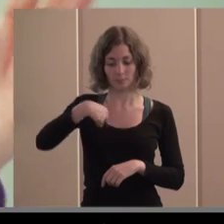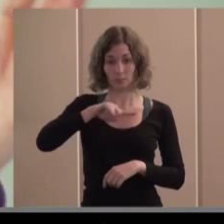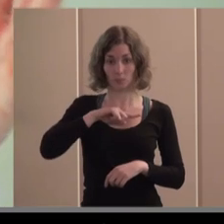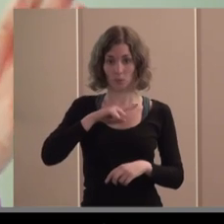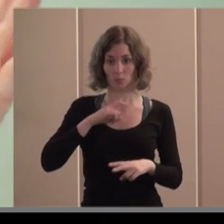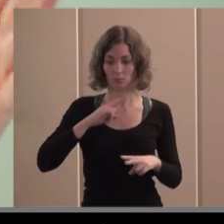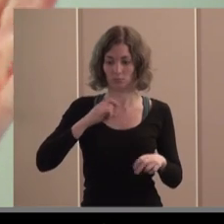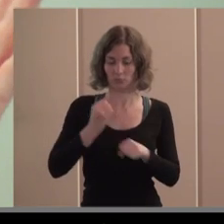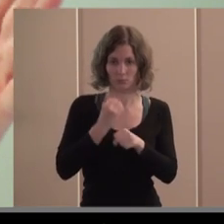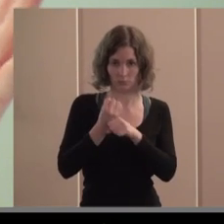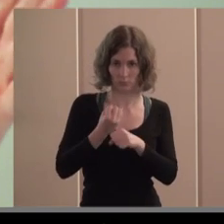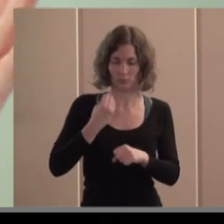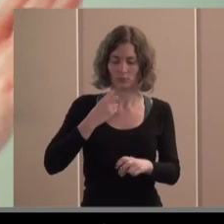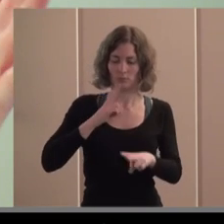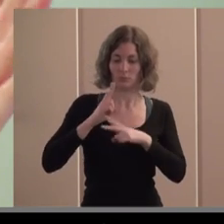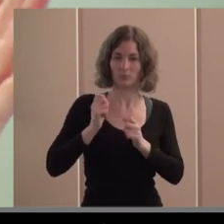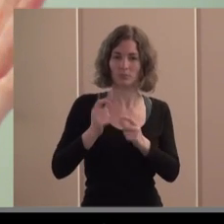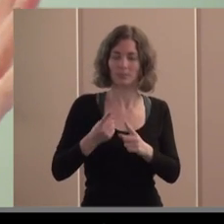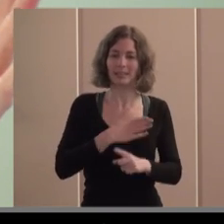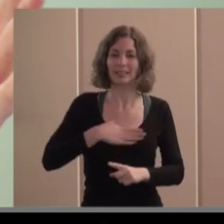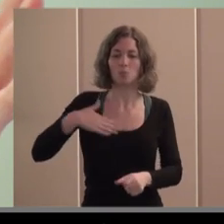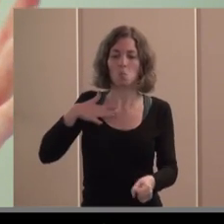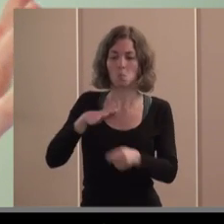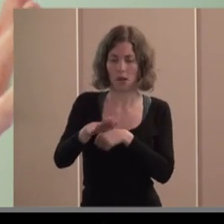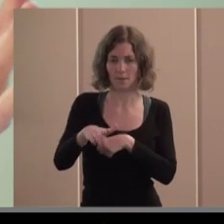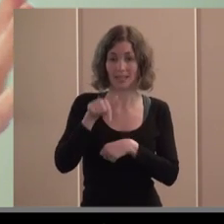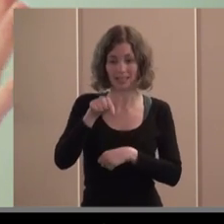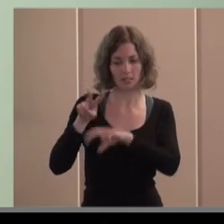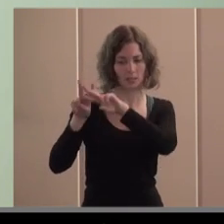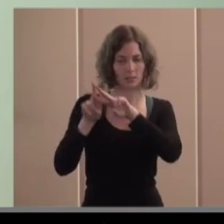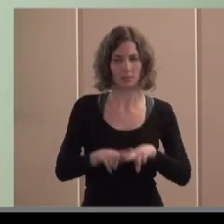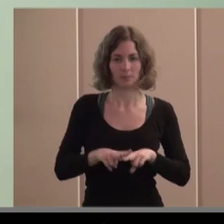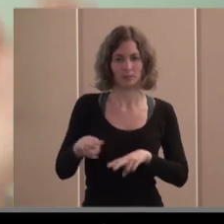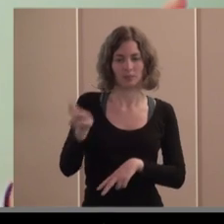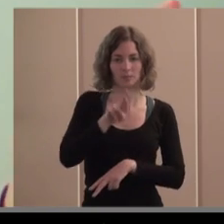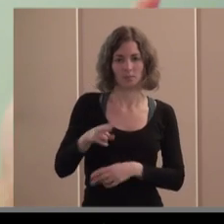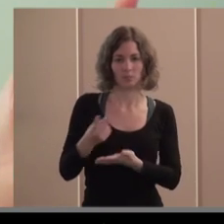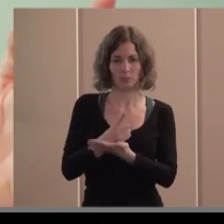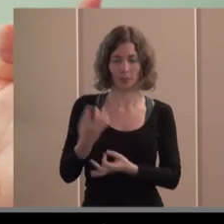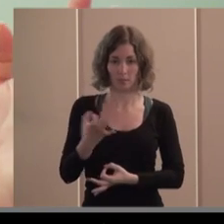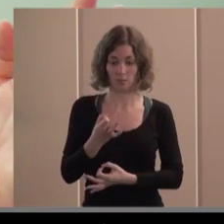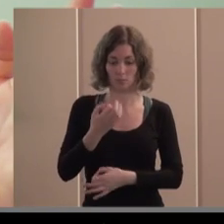porque el impacto puede ser diferente podemos atacar las causas de los problemas